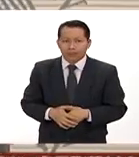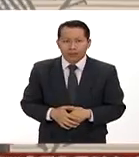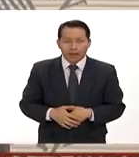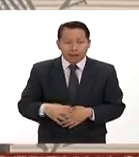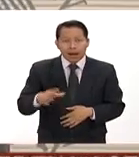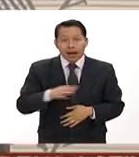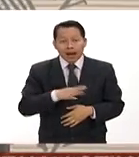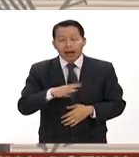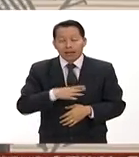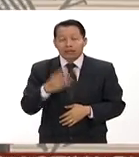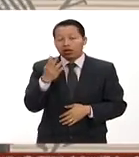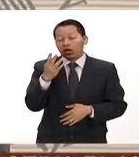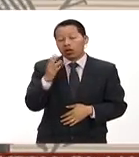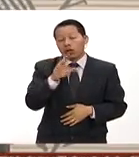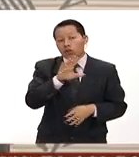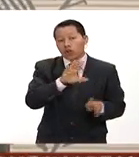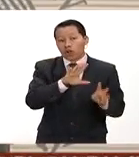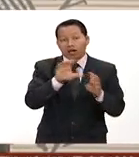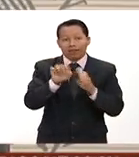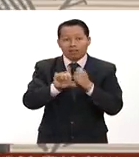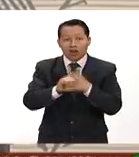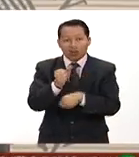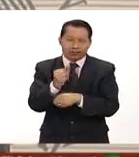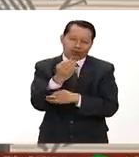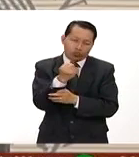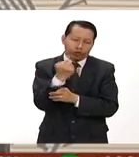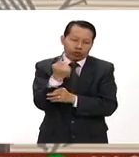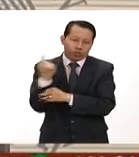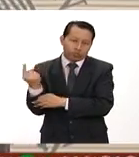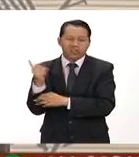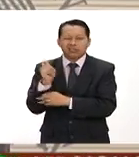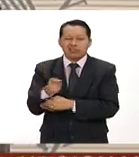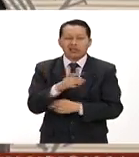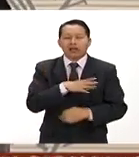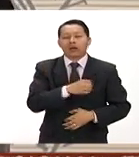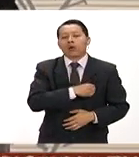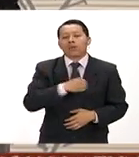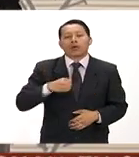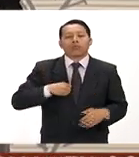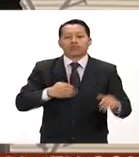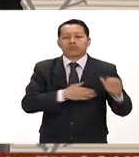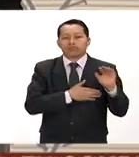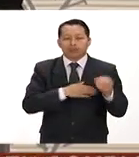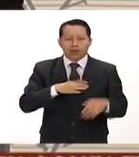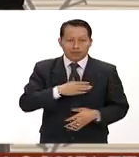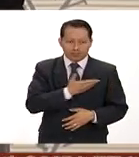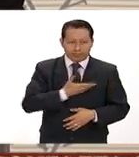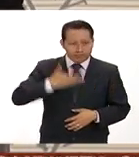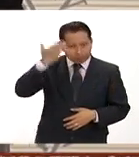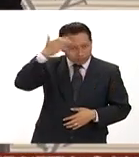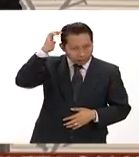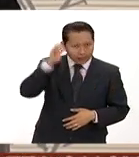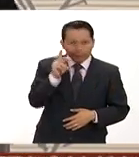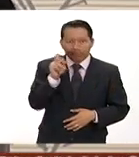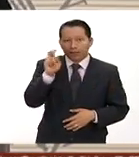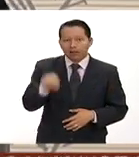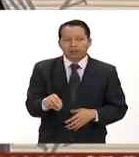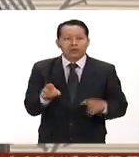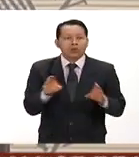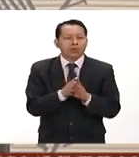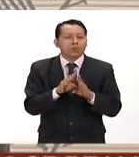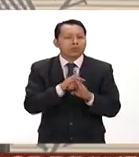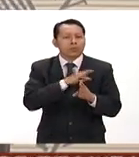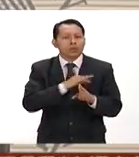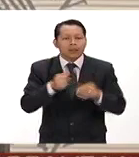del 911 se da cumplimiento a un compromiso del presidente de la república enrique peña nieto y se